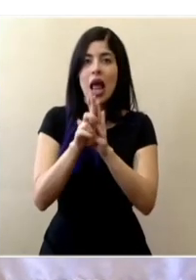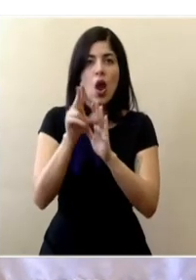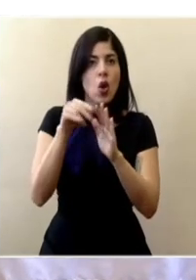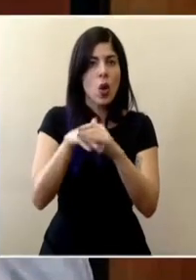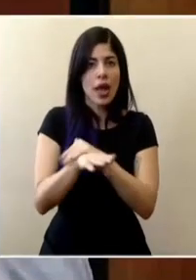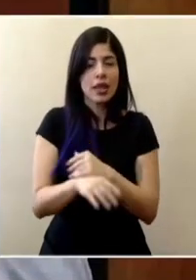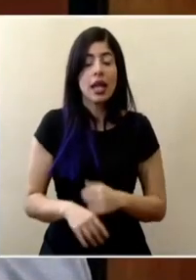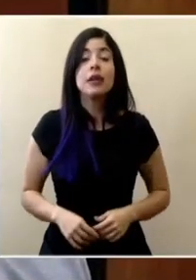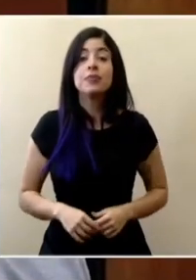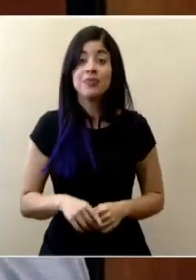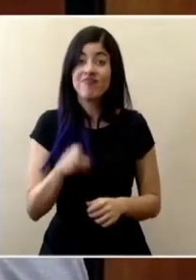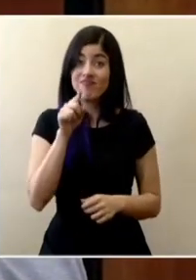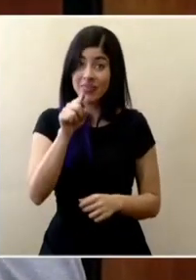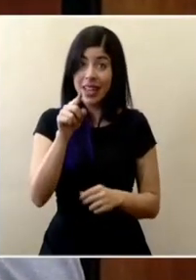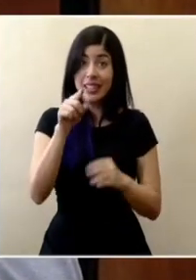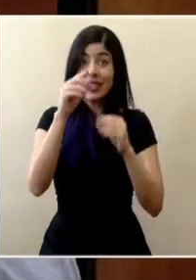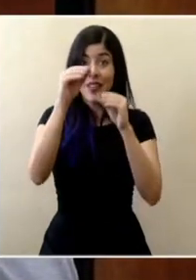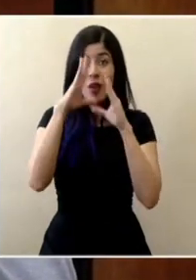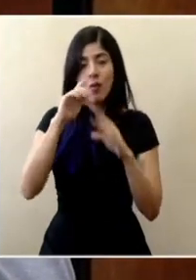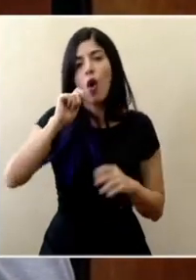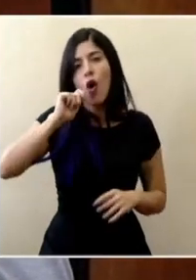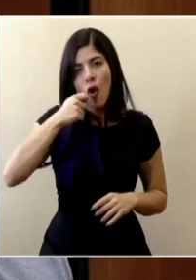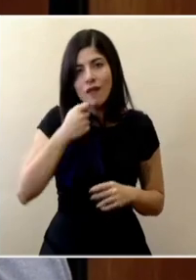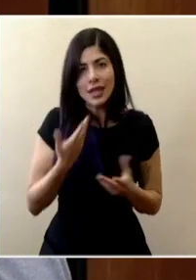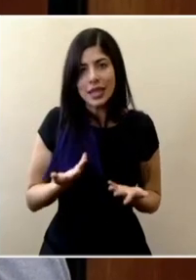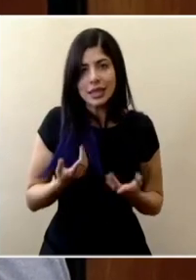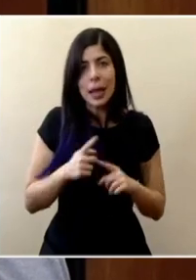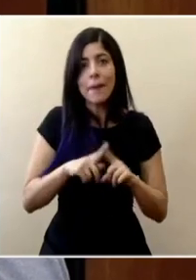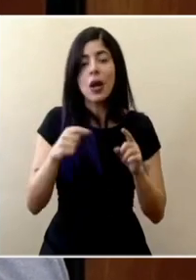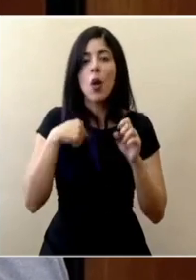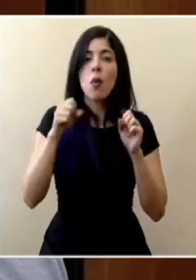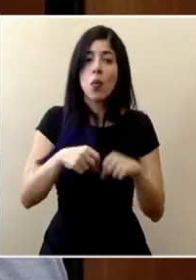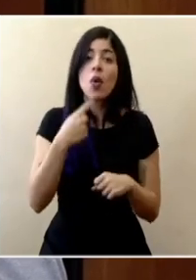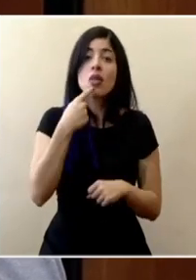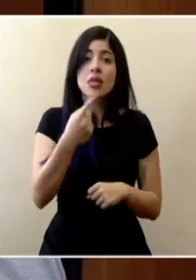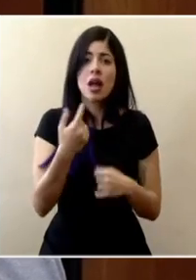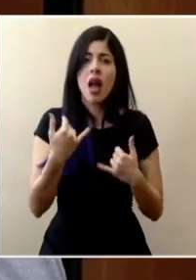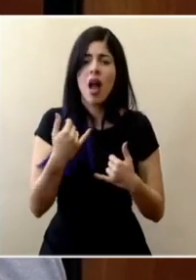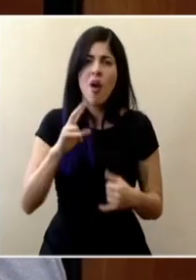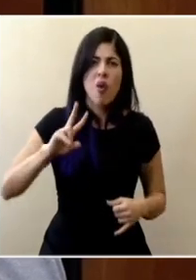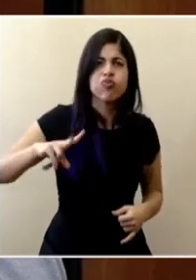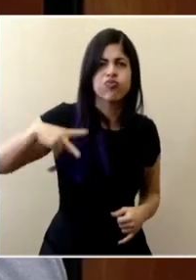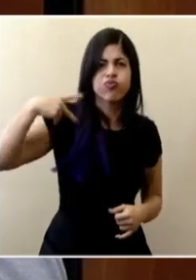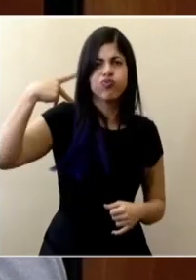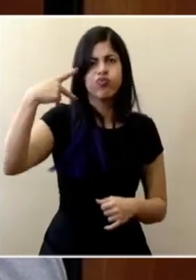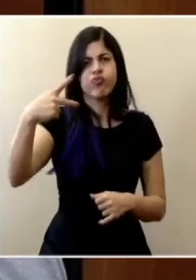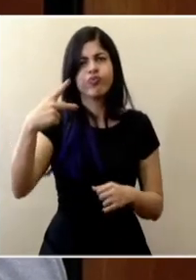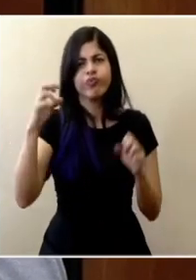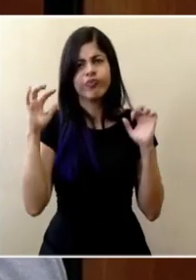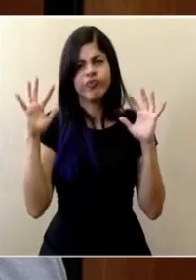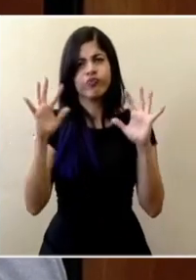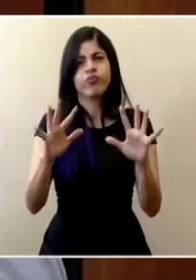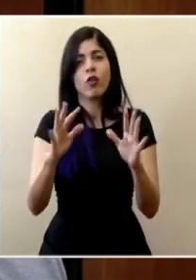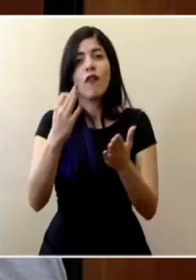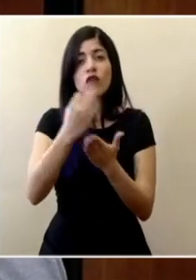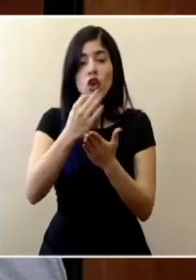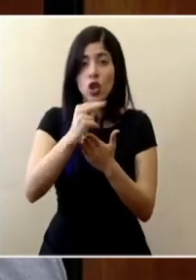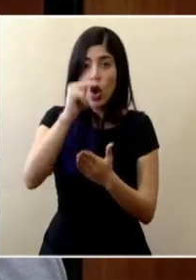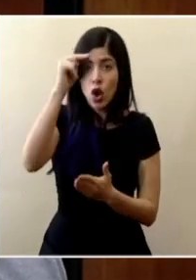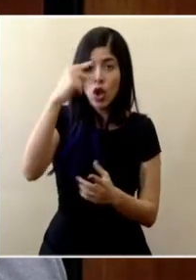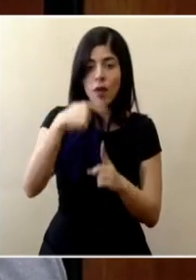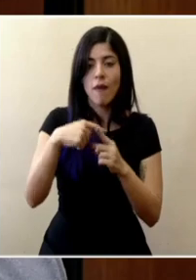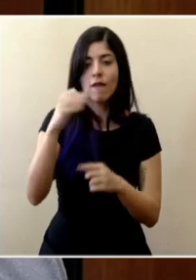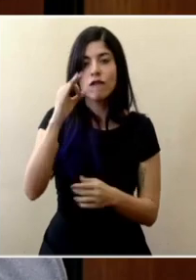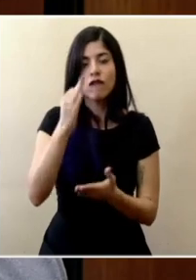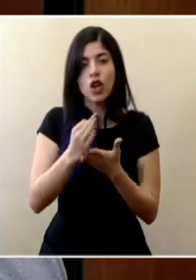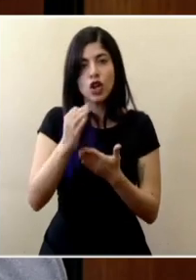Bueno eso es un dato que es confidencial lo que sí les puedo decir es que se ha reforzado tanto la frontera norte como la